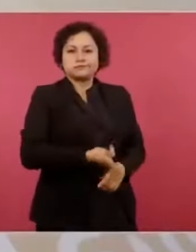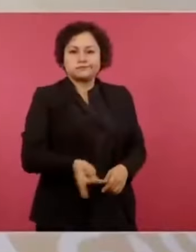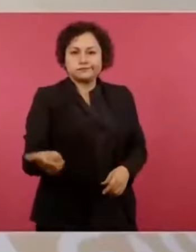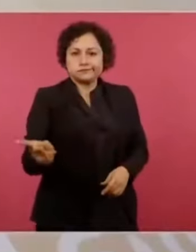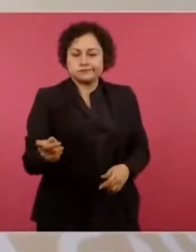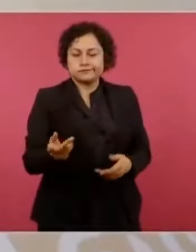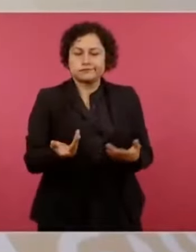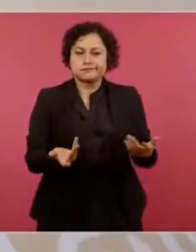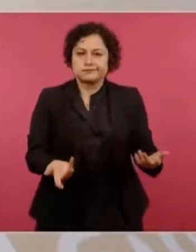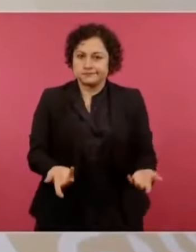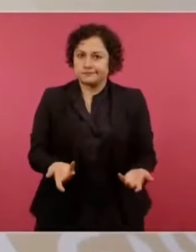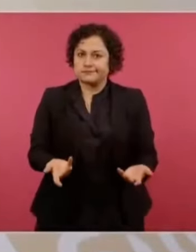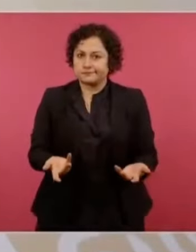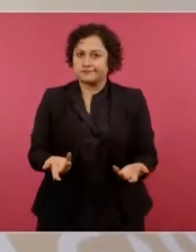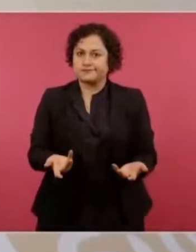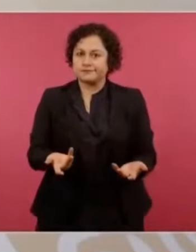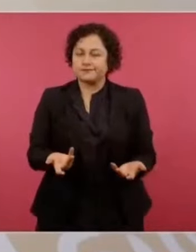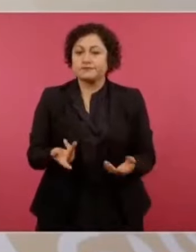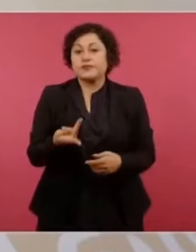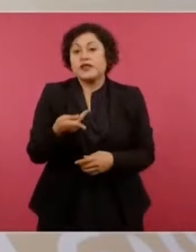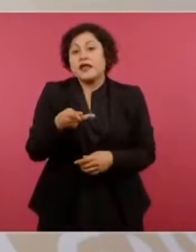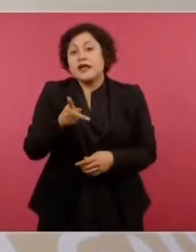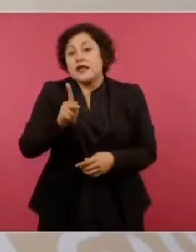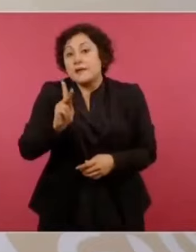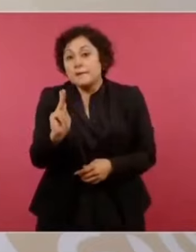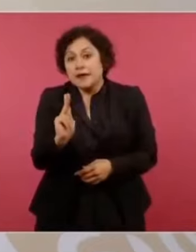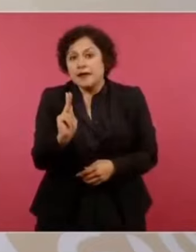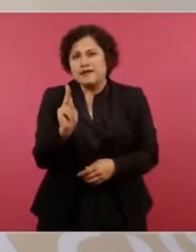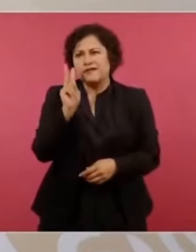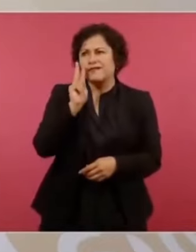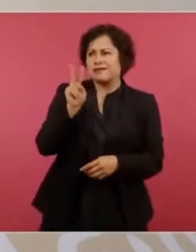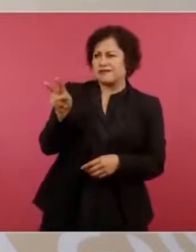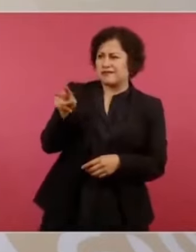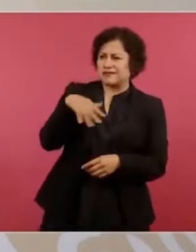se diera la corrupción. Entonces,